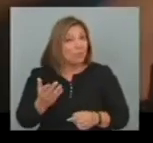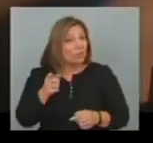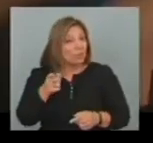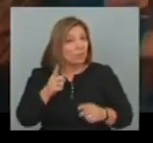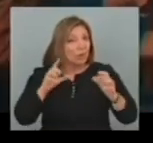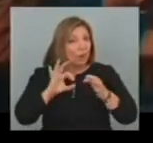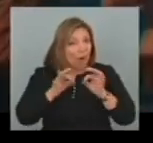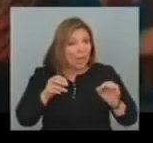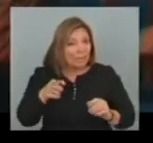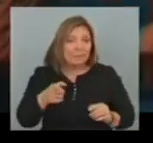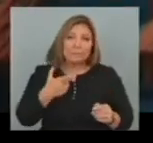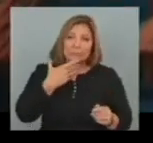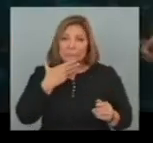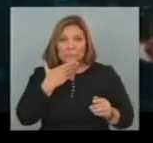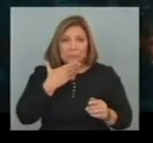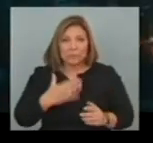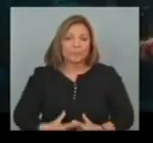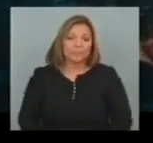los Juegos Olímpicos Del 2020